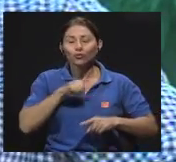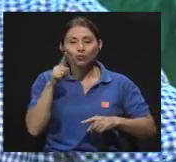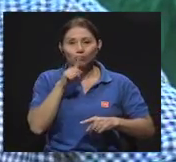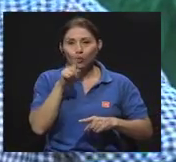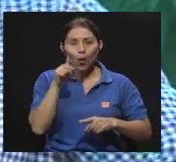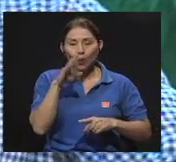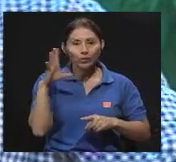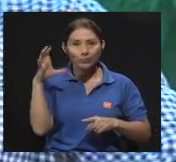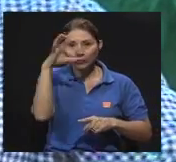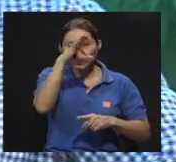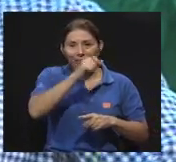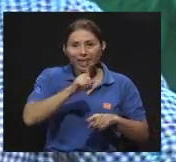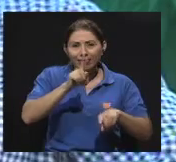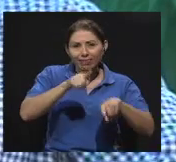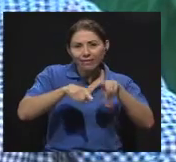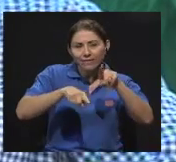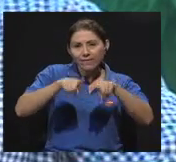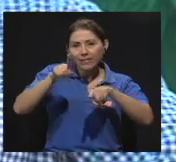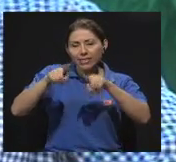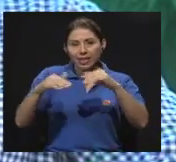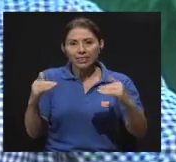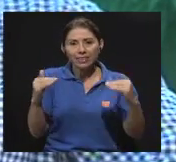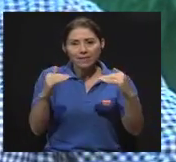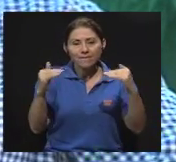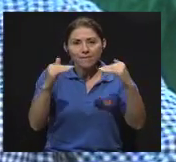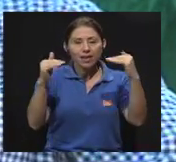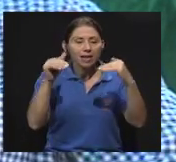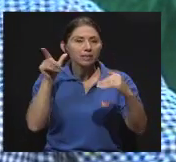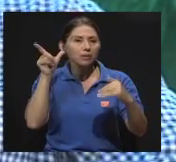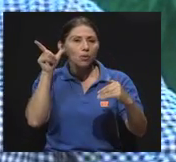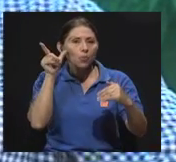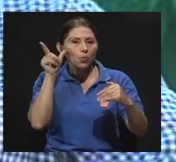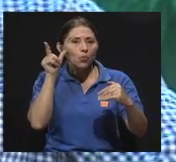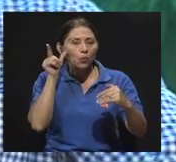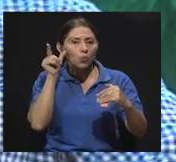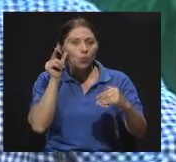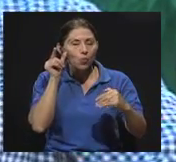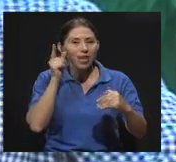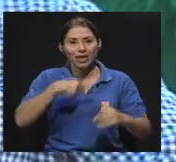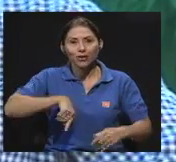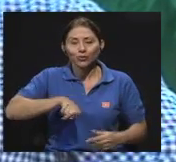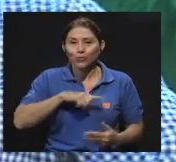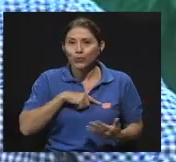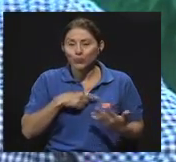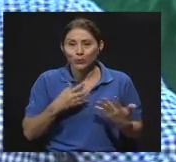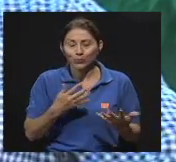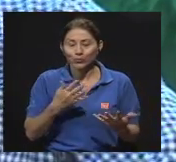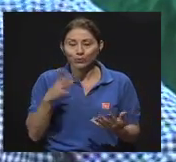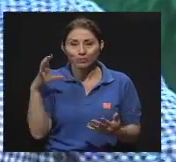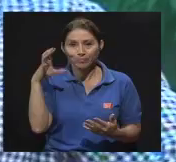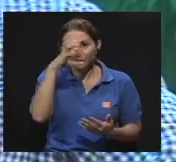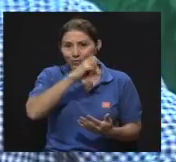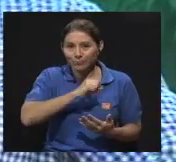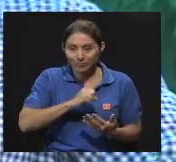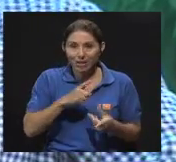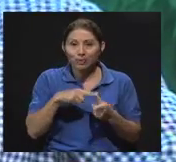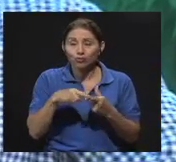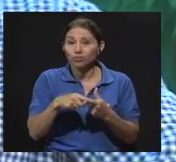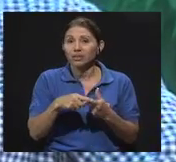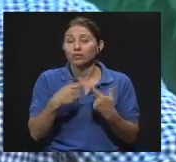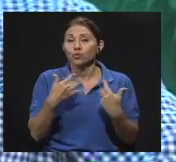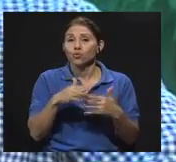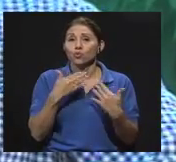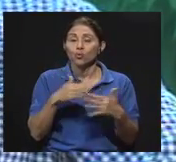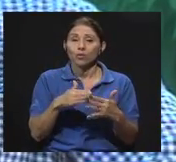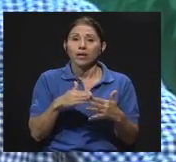distintos grados de afectación de la enfermedad. Y claro, estamos cometiendo ese gran daño en la